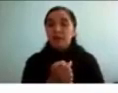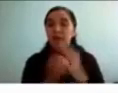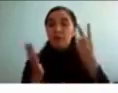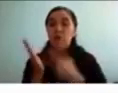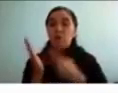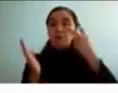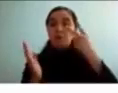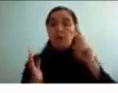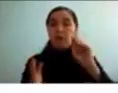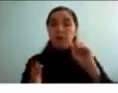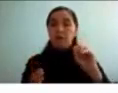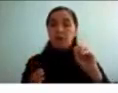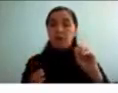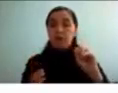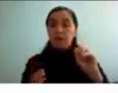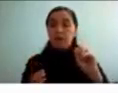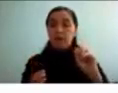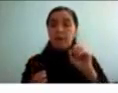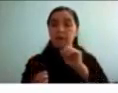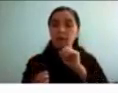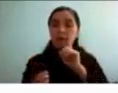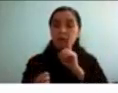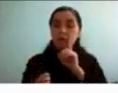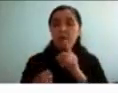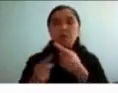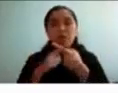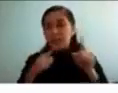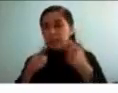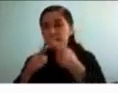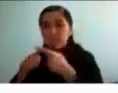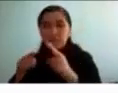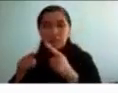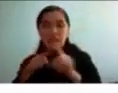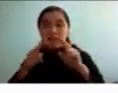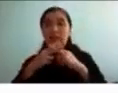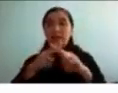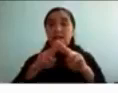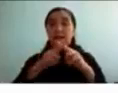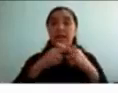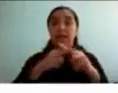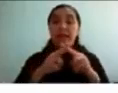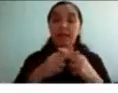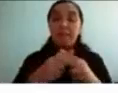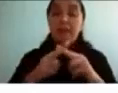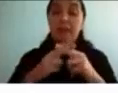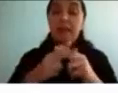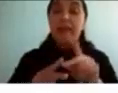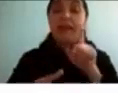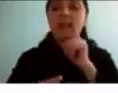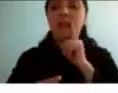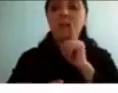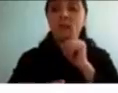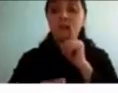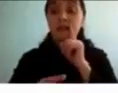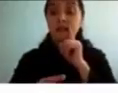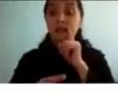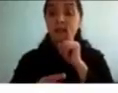tenemos a nuestra distribución diferentes herramientas y tenemos que optar por plantear un